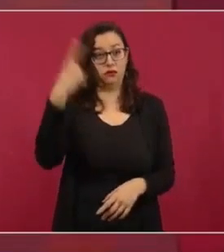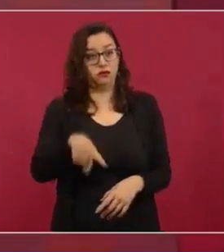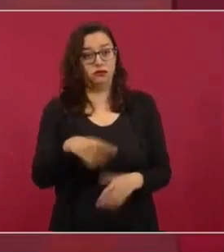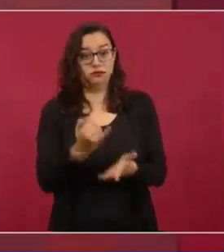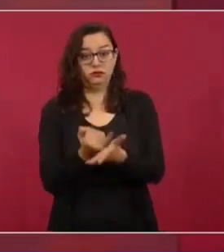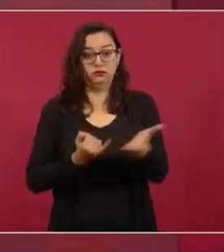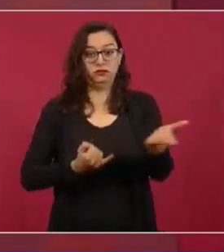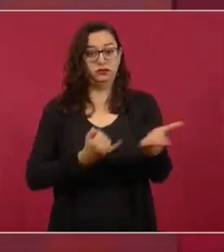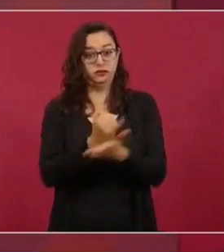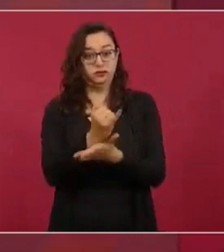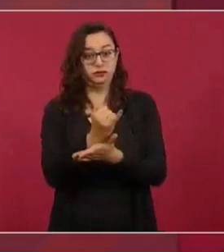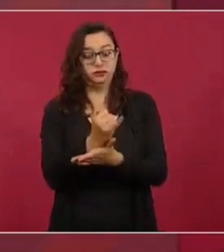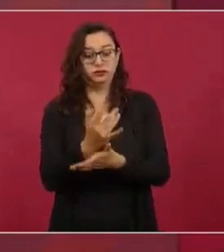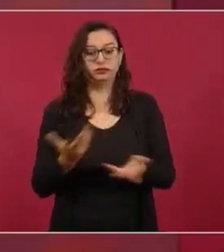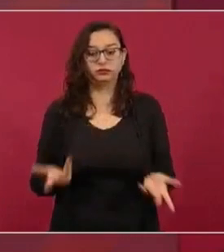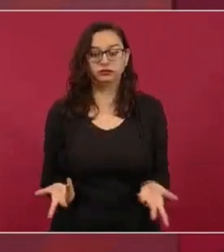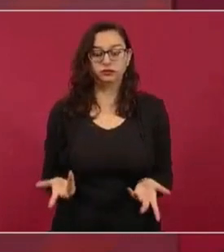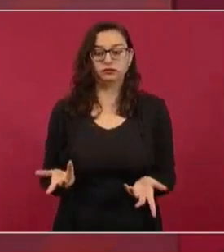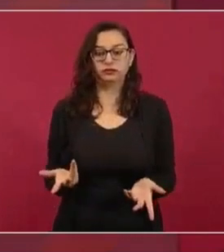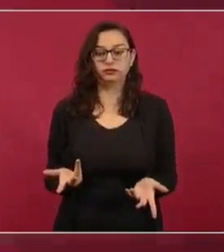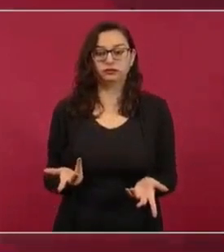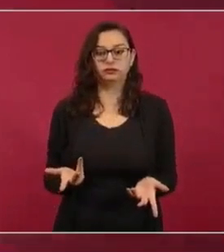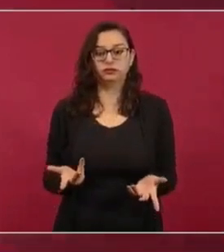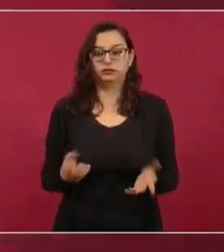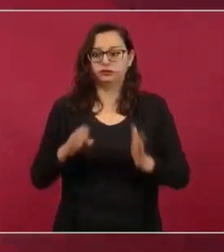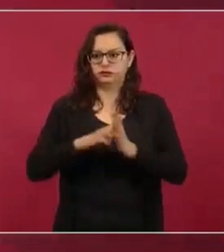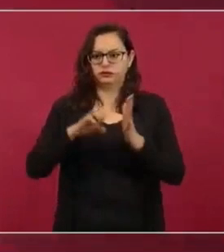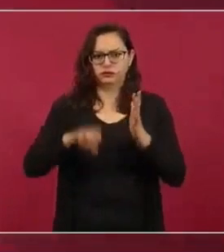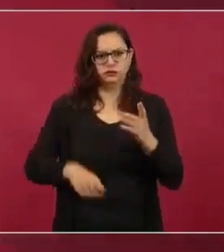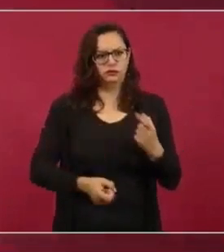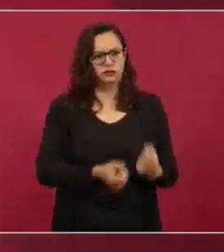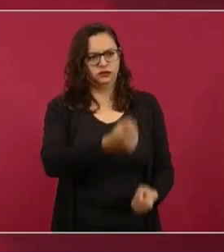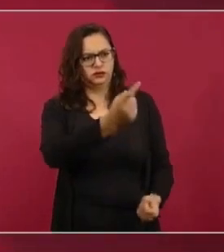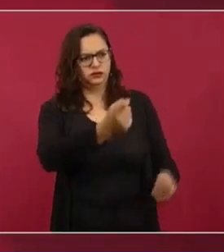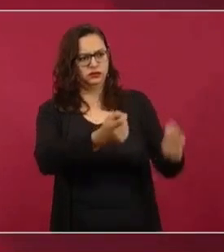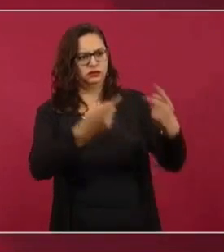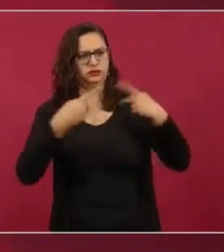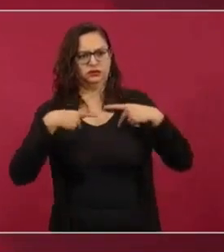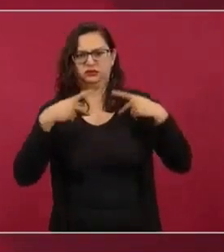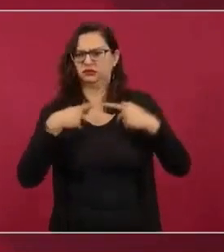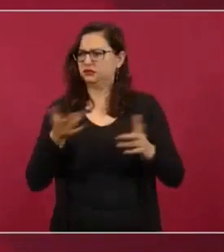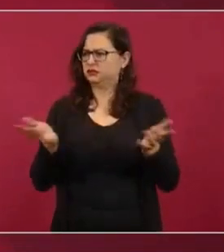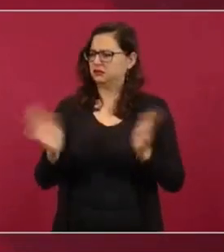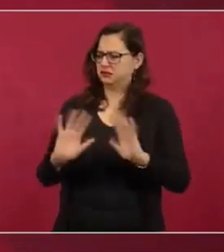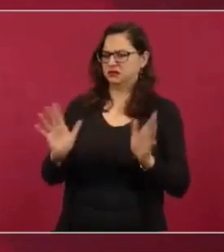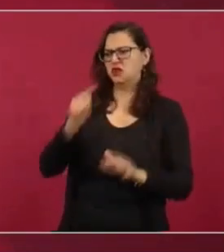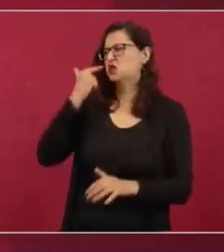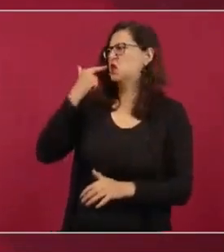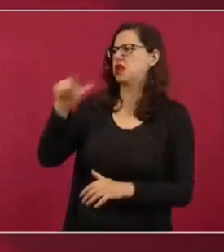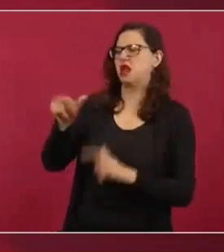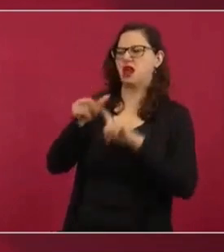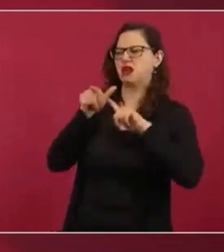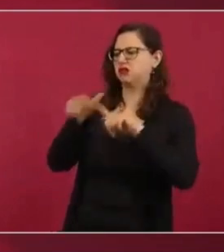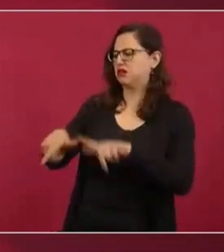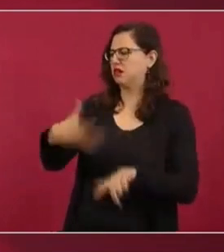tenemos diferencias como las tenemos, la mejor manera